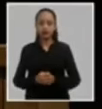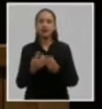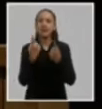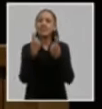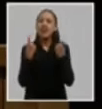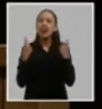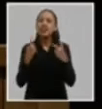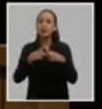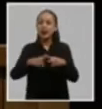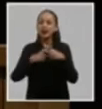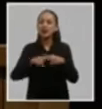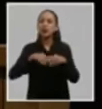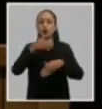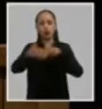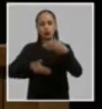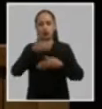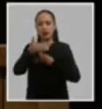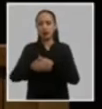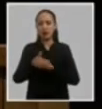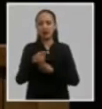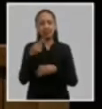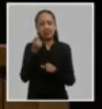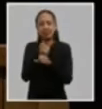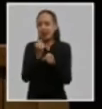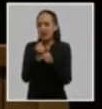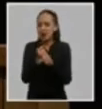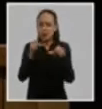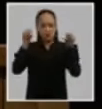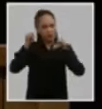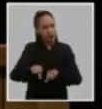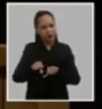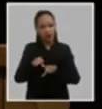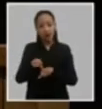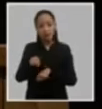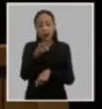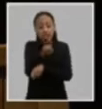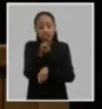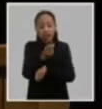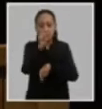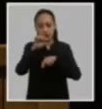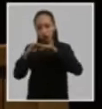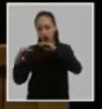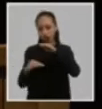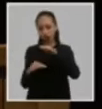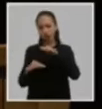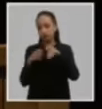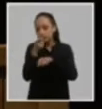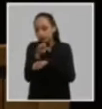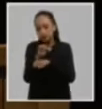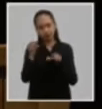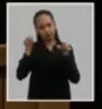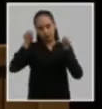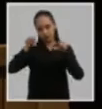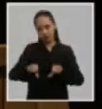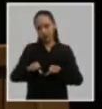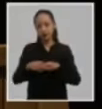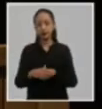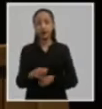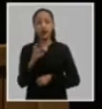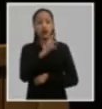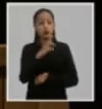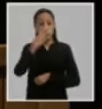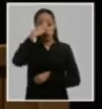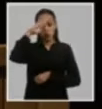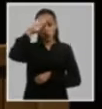y un débil trabajo hacia los subordinados la revolución cubana se desenvuelve en medio de complejas condiciones